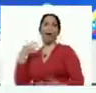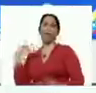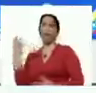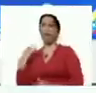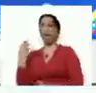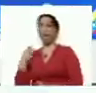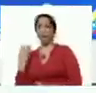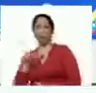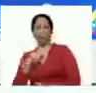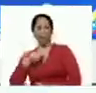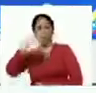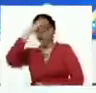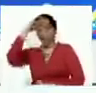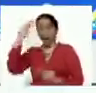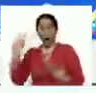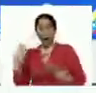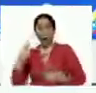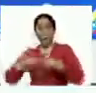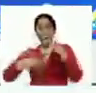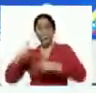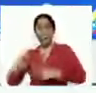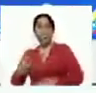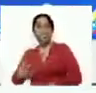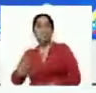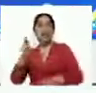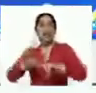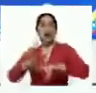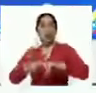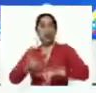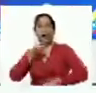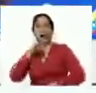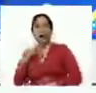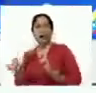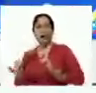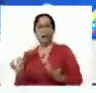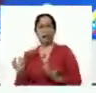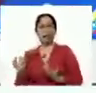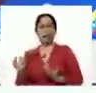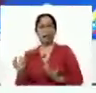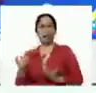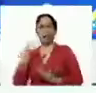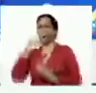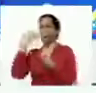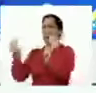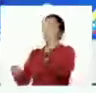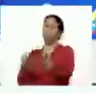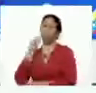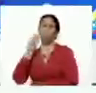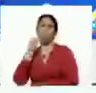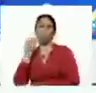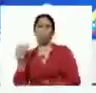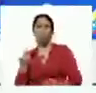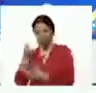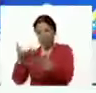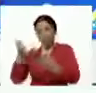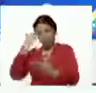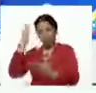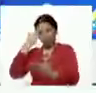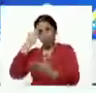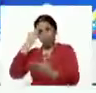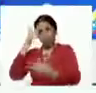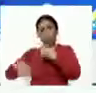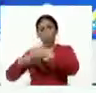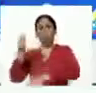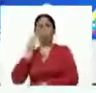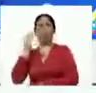saben los qué producir una caraótica. Y hablan, gamelote, esos sí saben producir, gamelote,